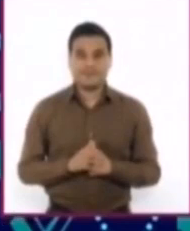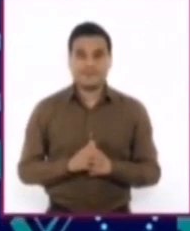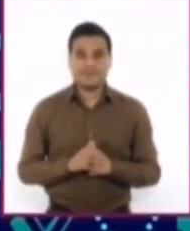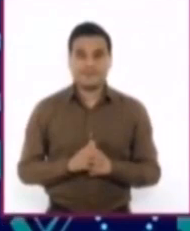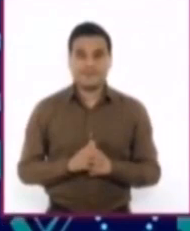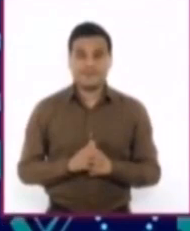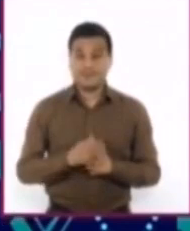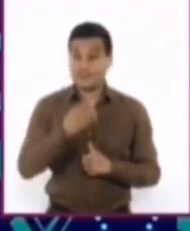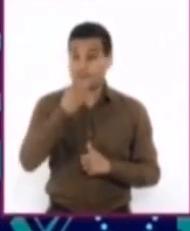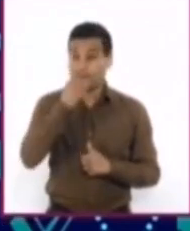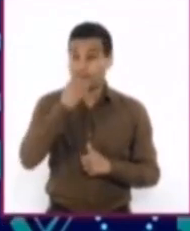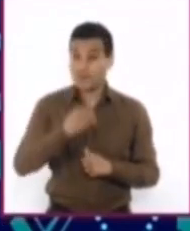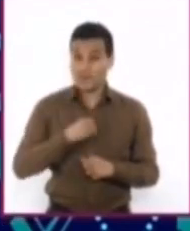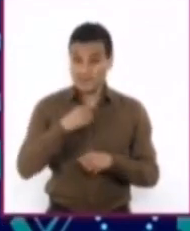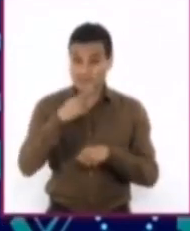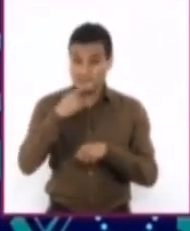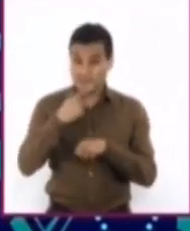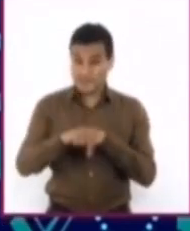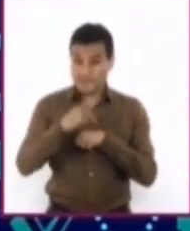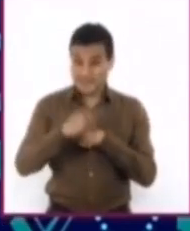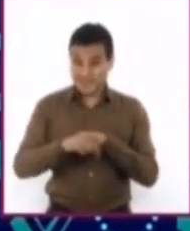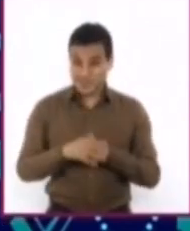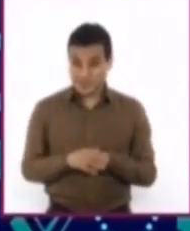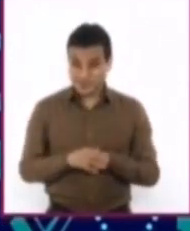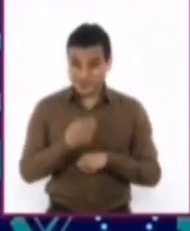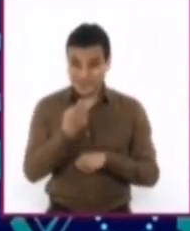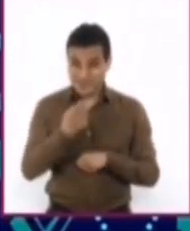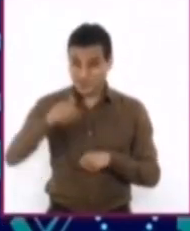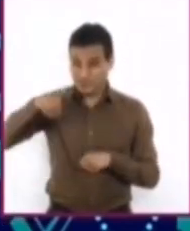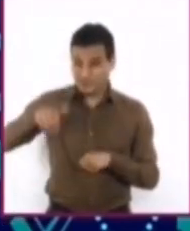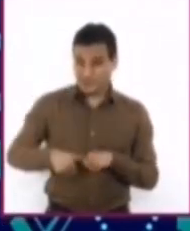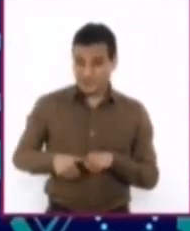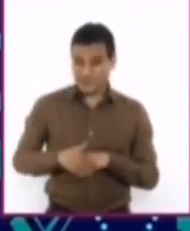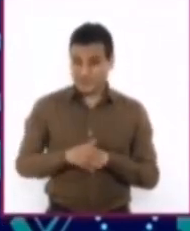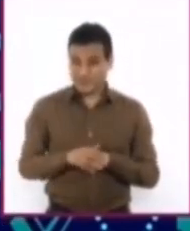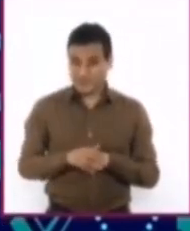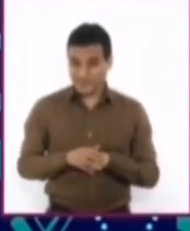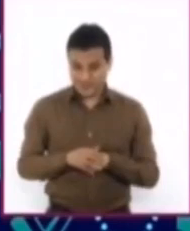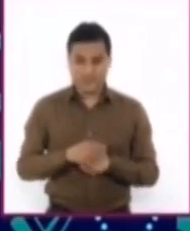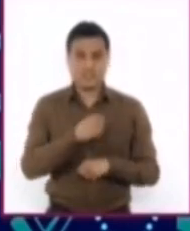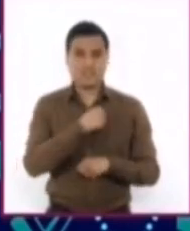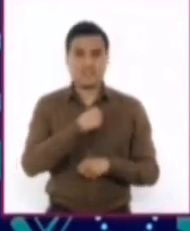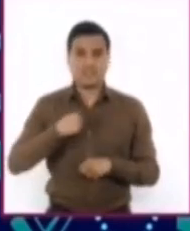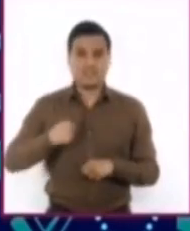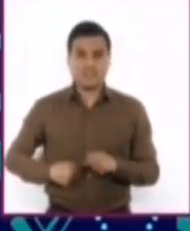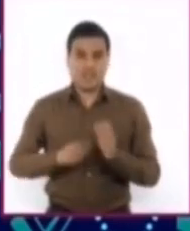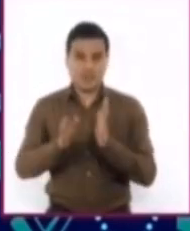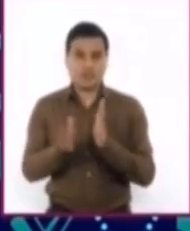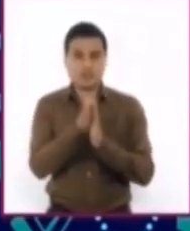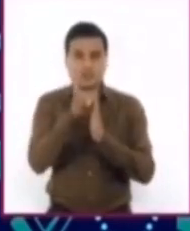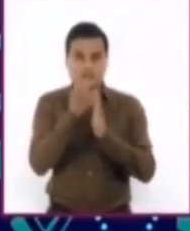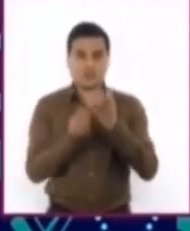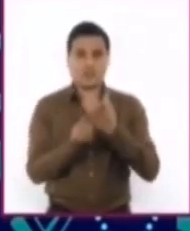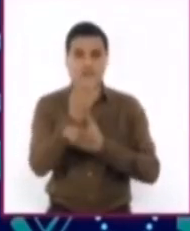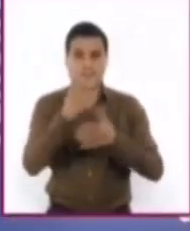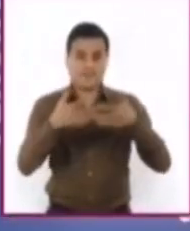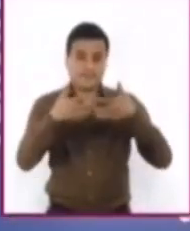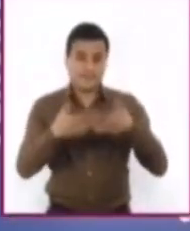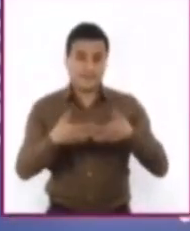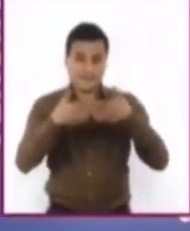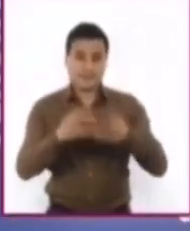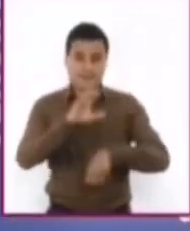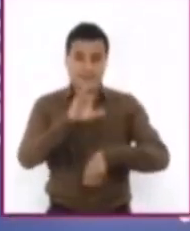A pesar del riesgo que representan en las catástrofes naturales, China construye nuevas plantas nucleares.